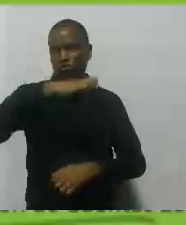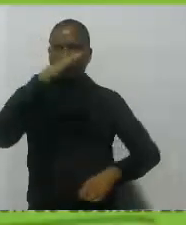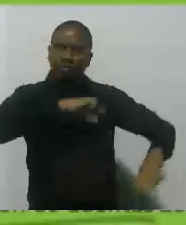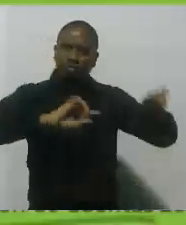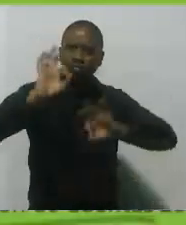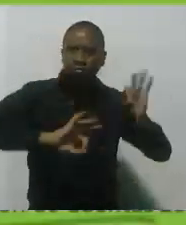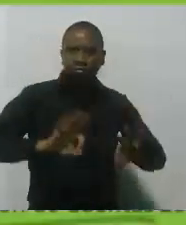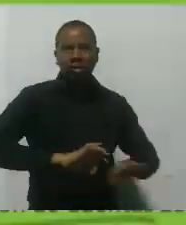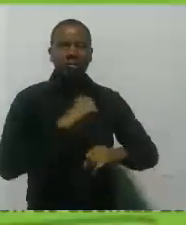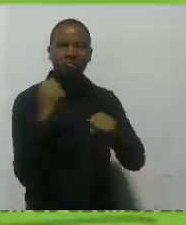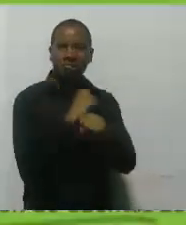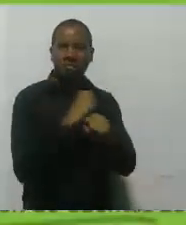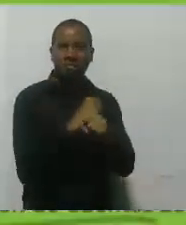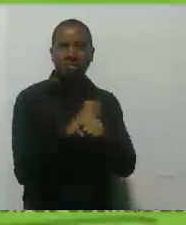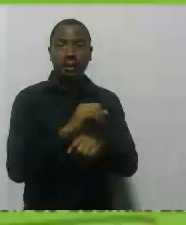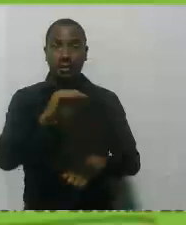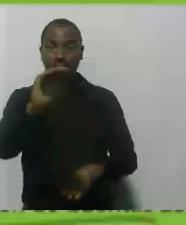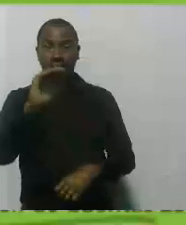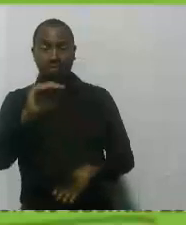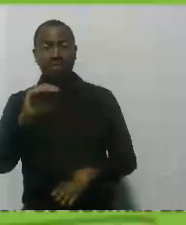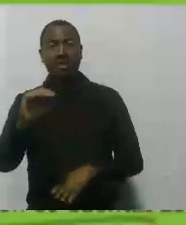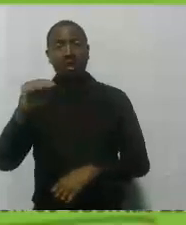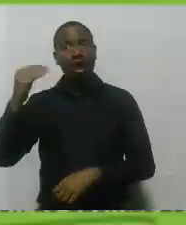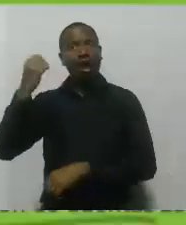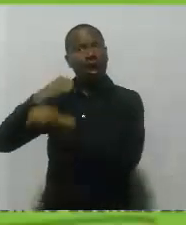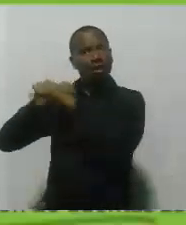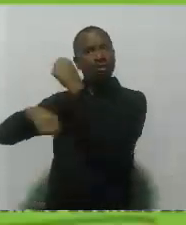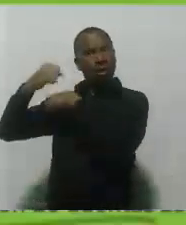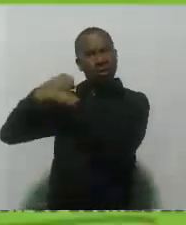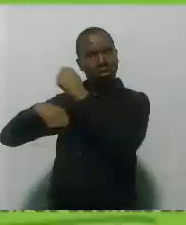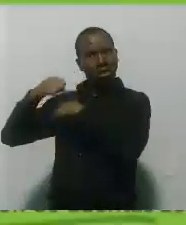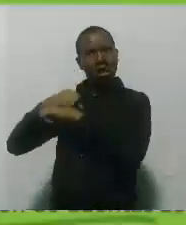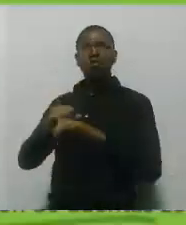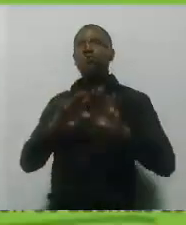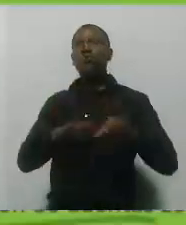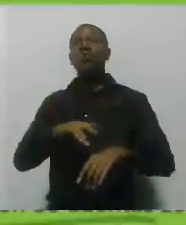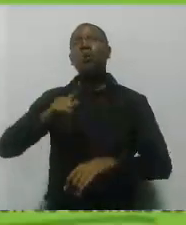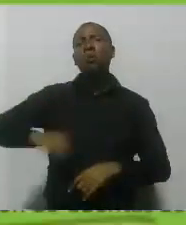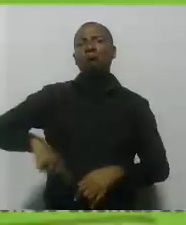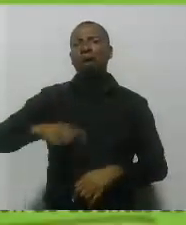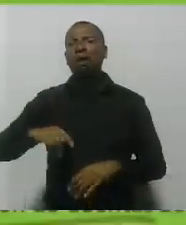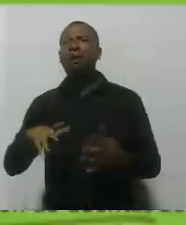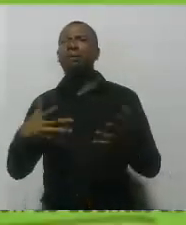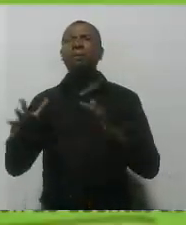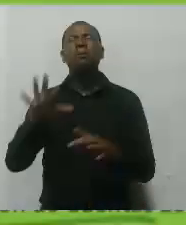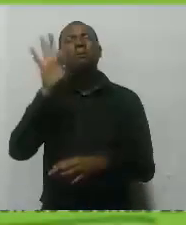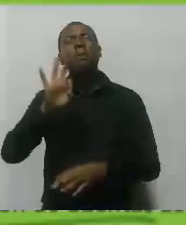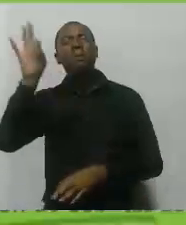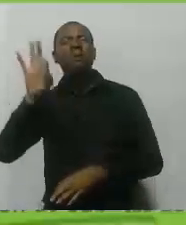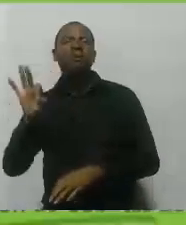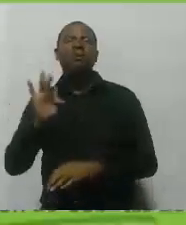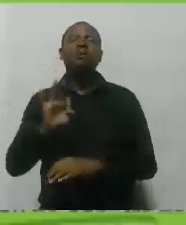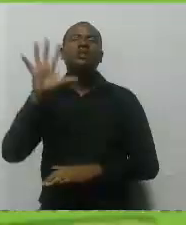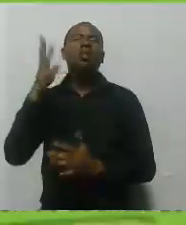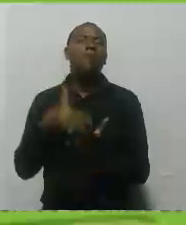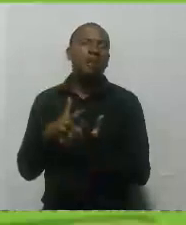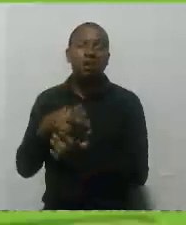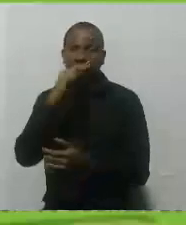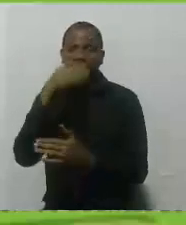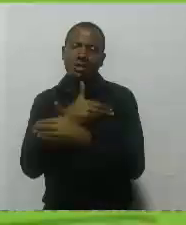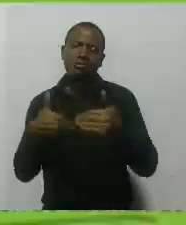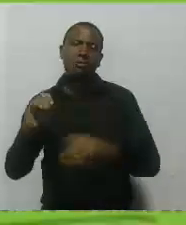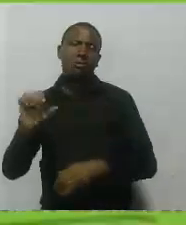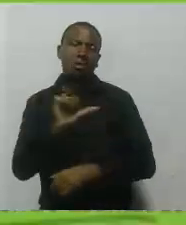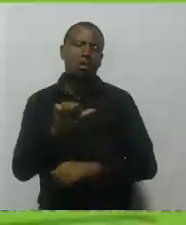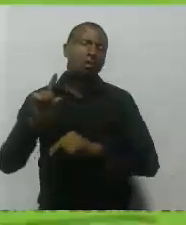anteriores, el promedio que tenían estas escuelas en el distrito eran de alrededor de 5.000 niños, niñas y